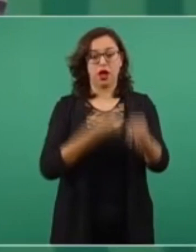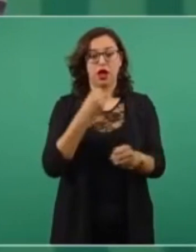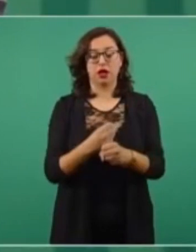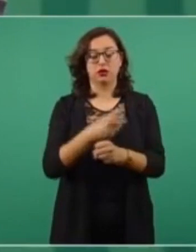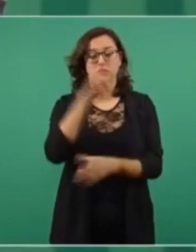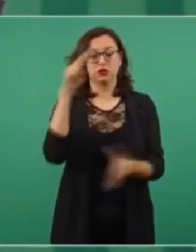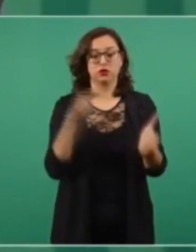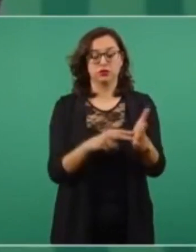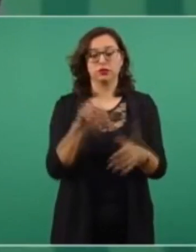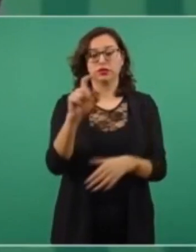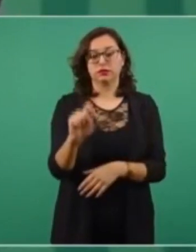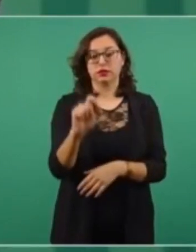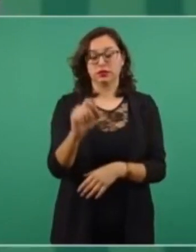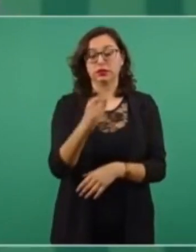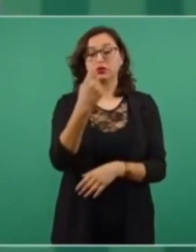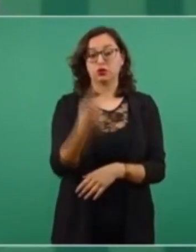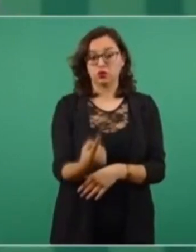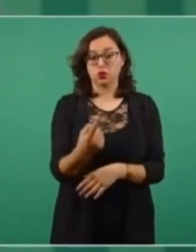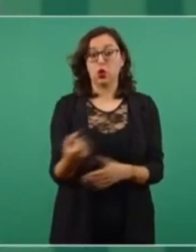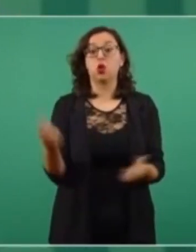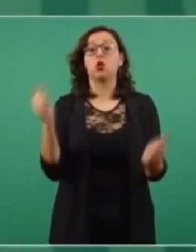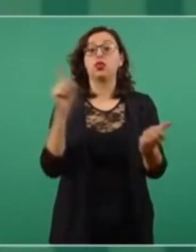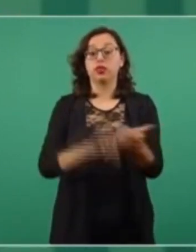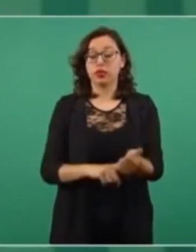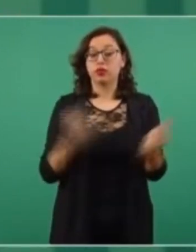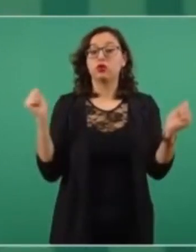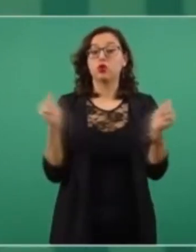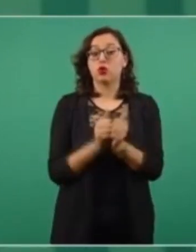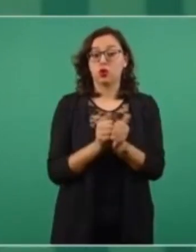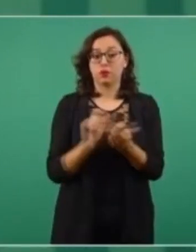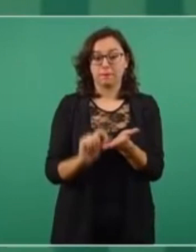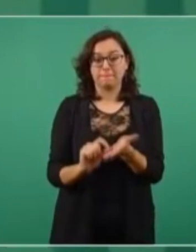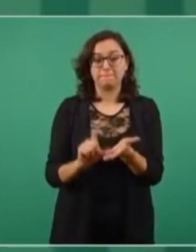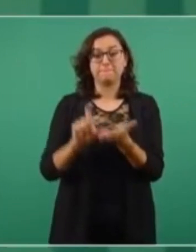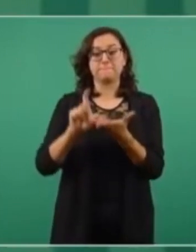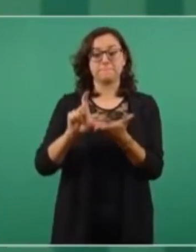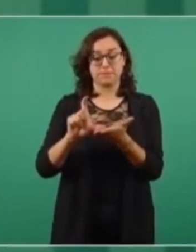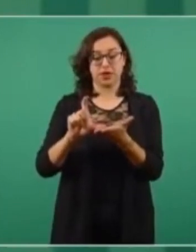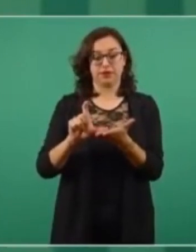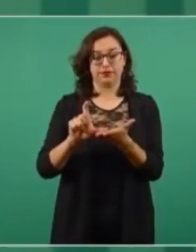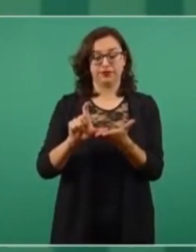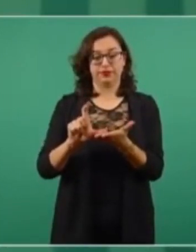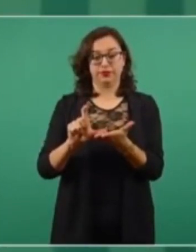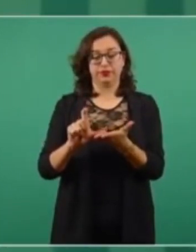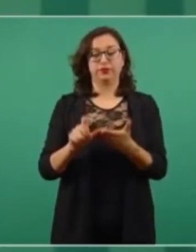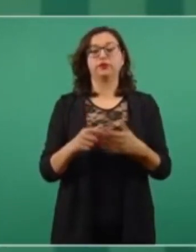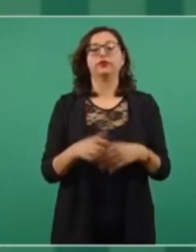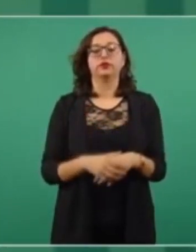a incluir los incrementos. Proporcional va a ser el